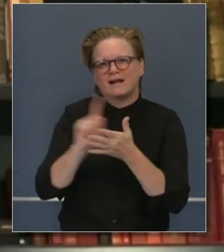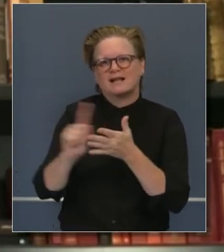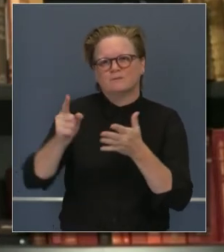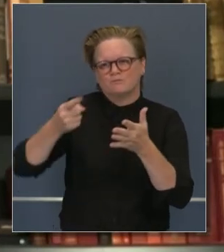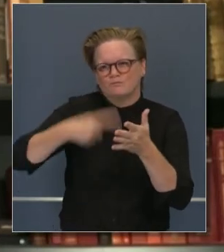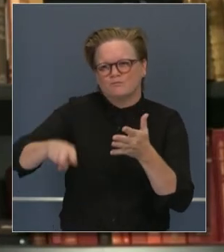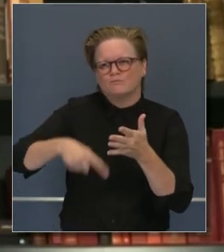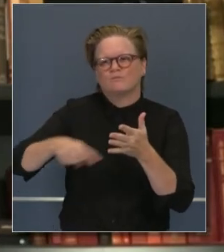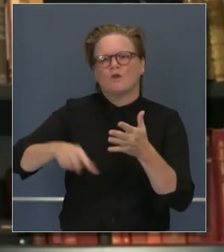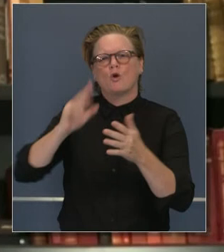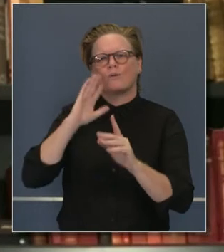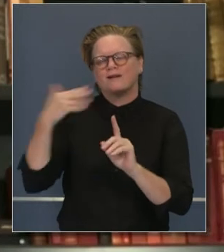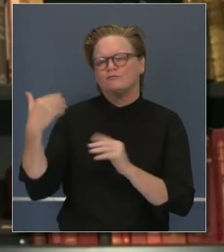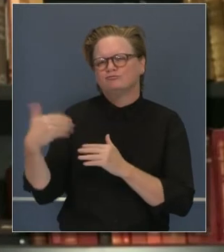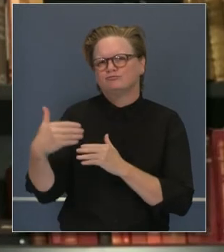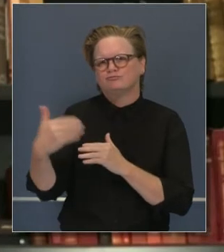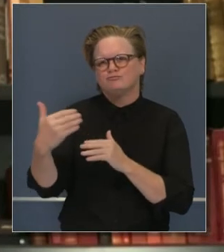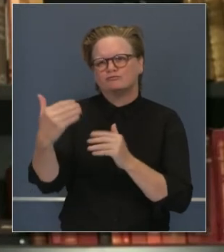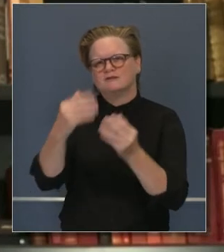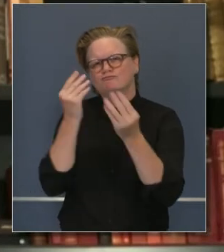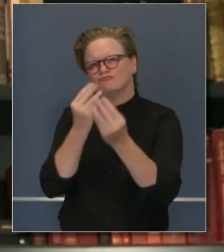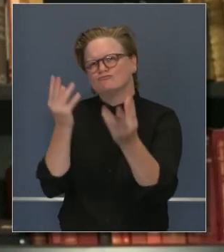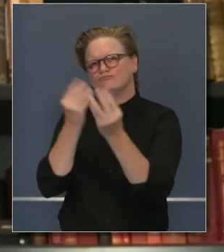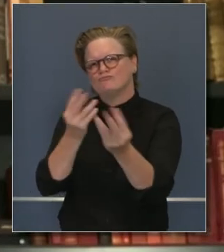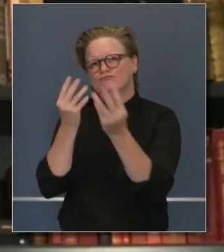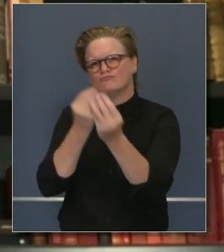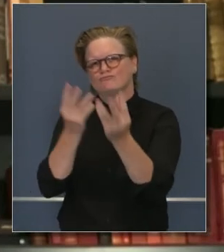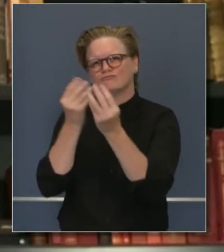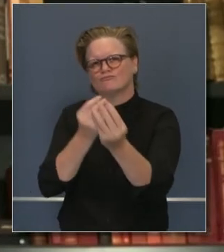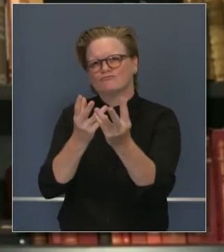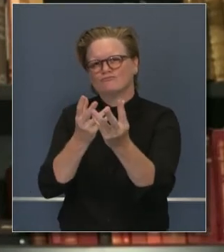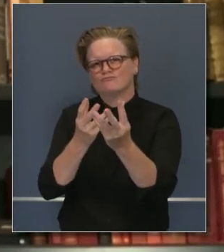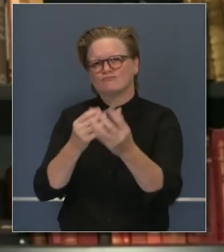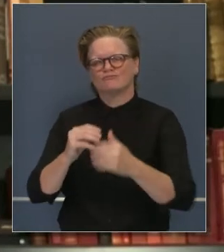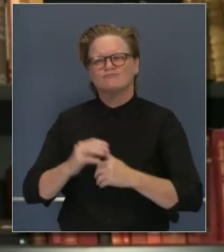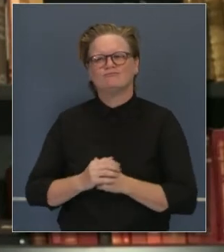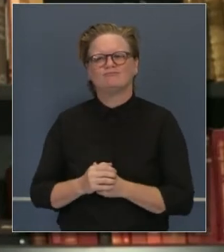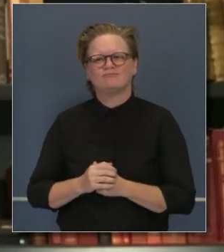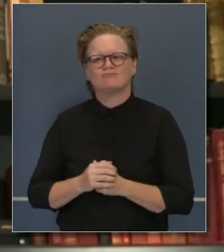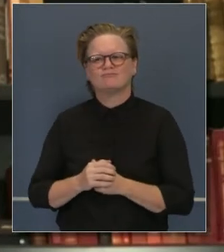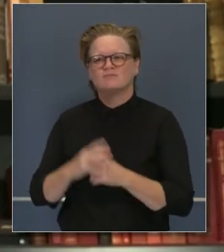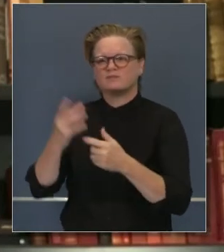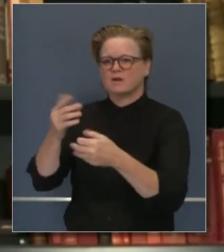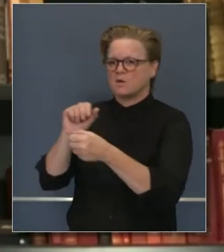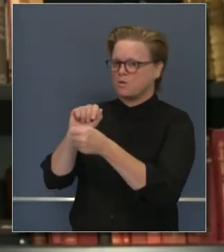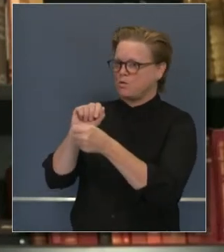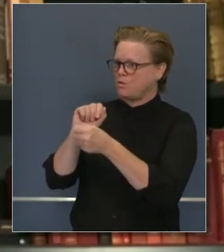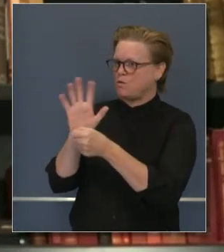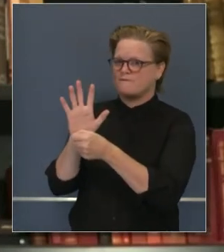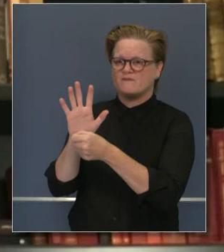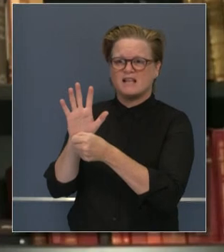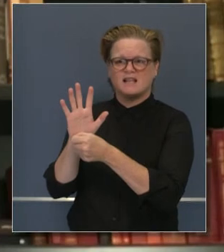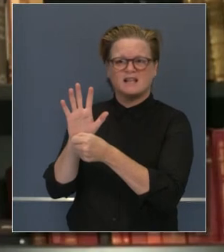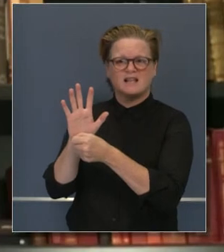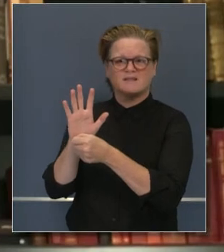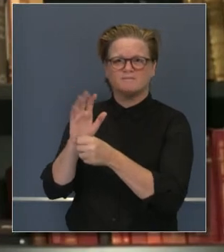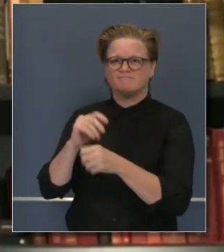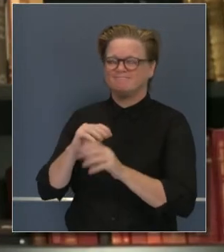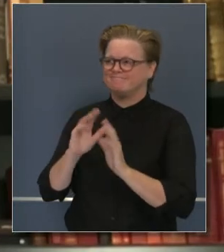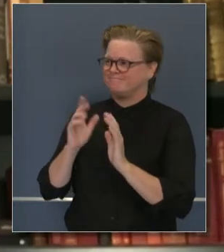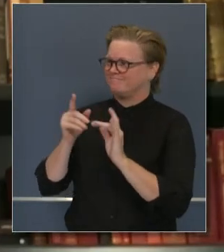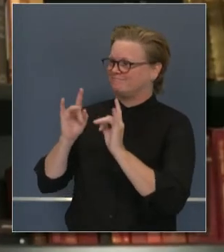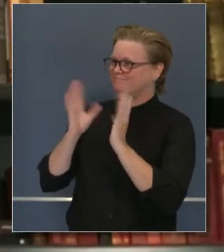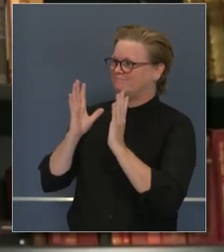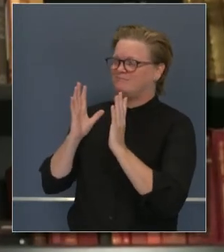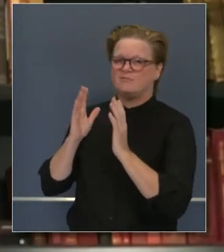semana, adentrándonos a la semana próxima. Este virus no tiene días de descanso. Todo lo contrario. Gracias a